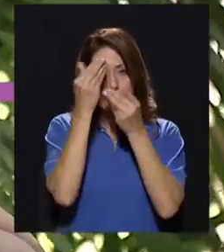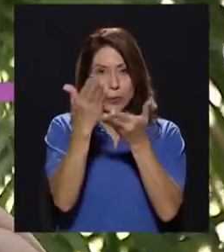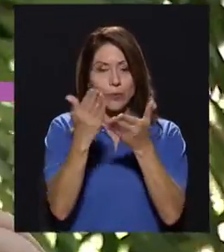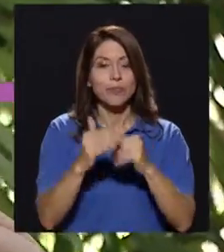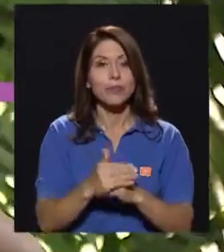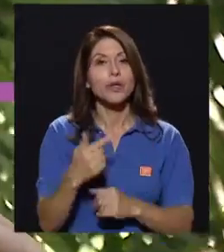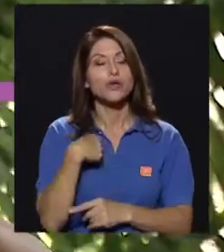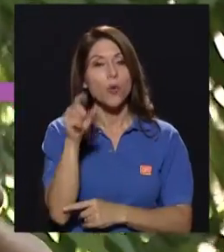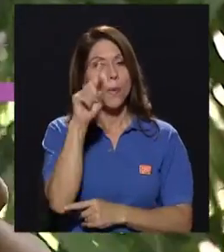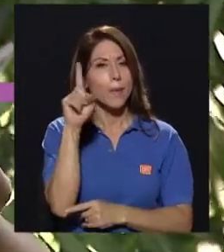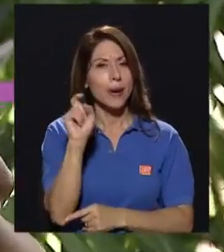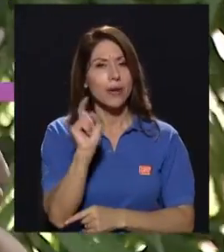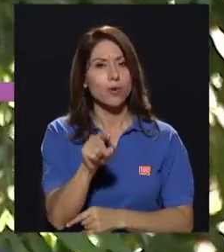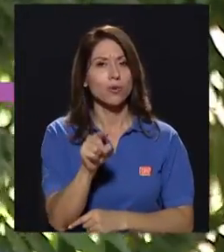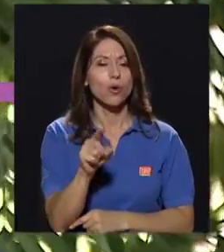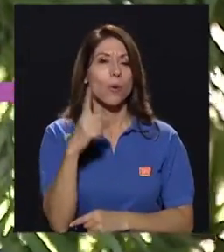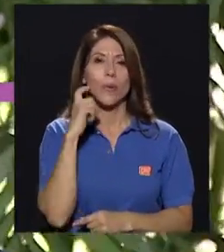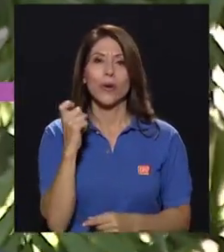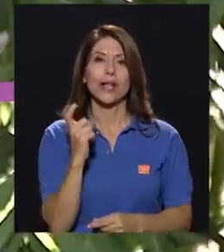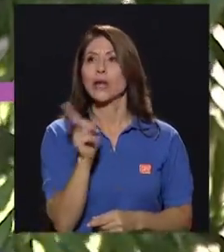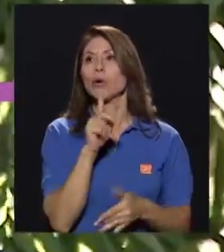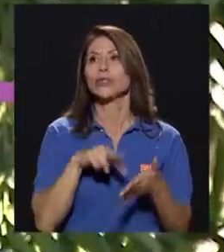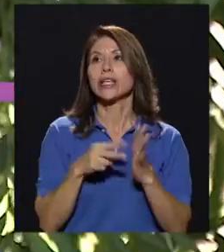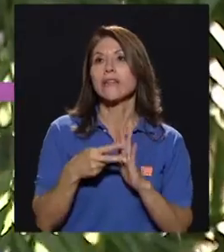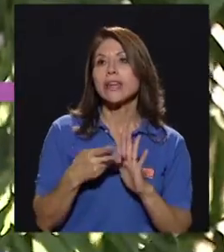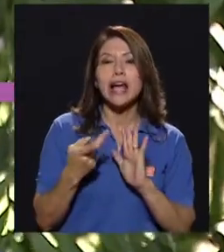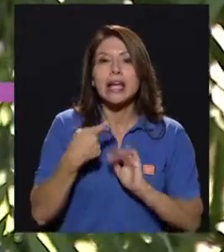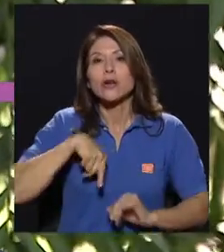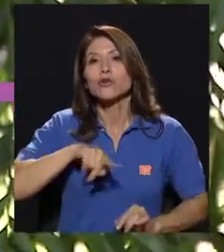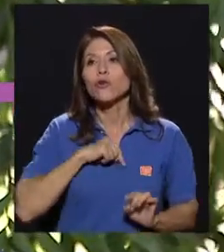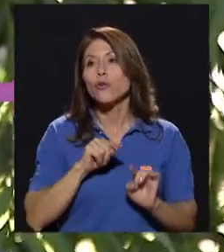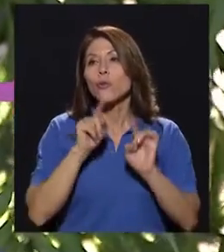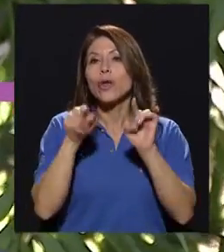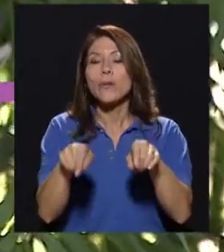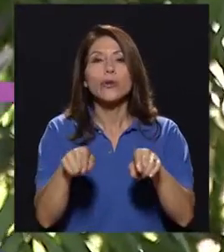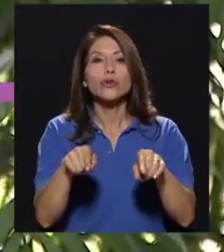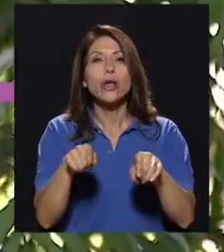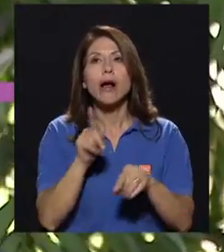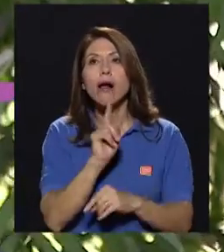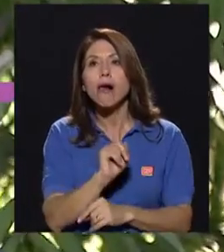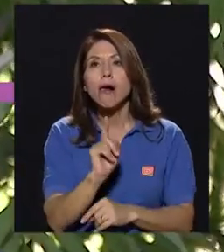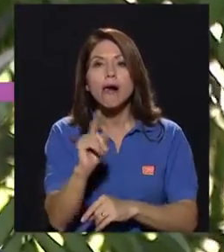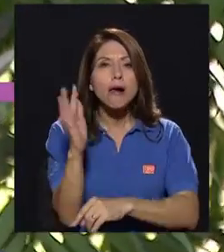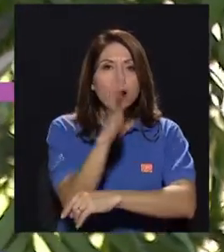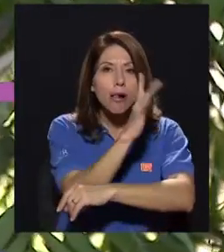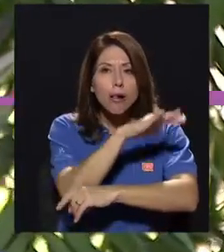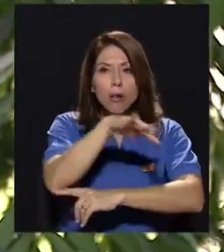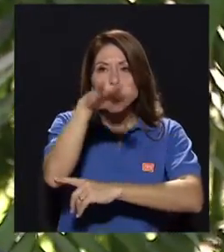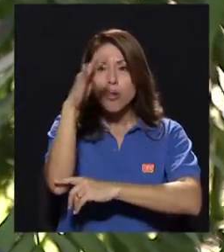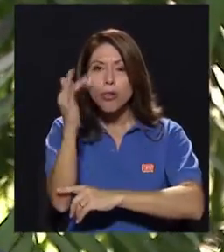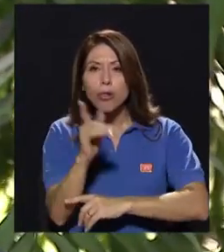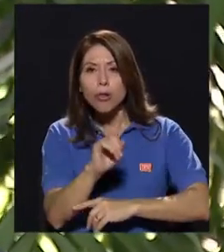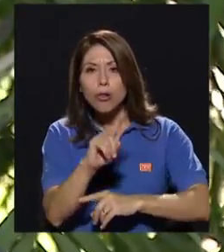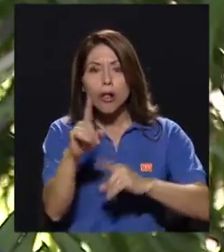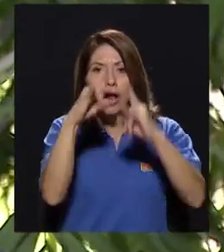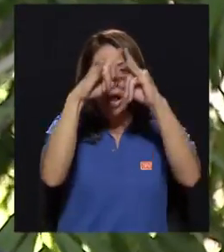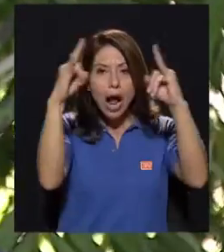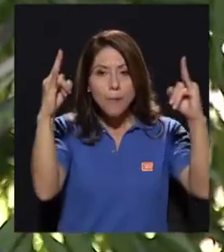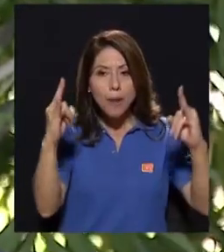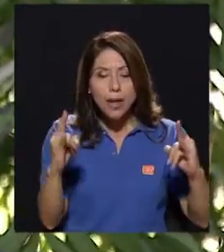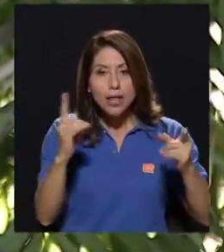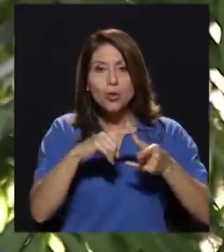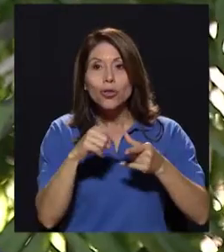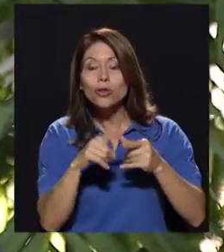te lo pregunto porque no es que estamos como en un campamento o en una actividad y de pronto podemos, ¿verdad?,